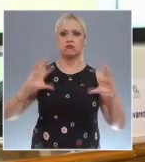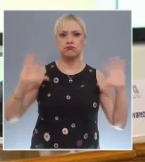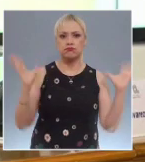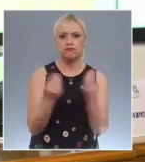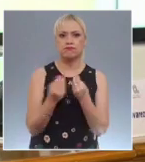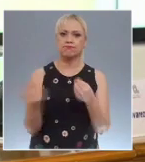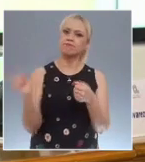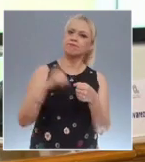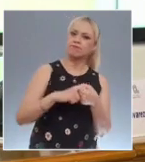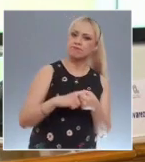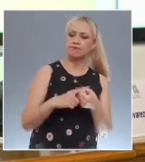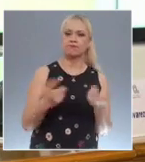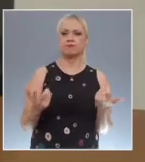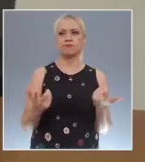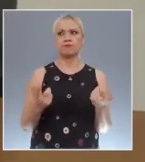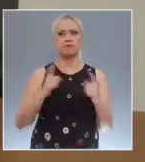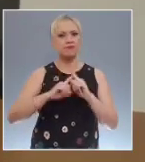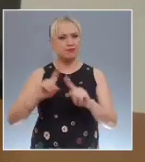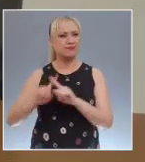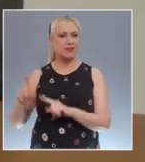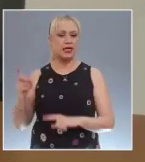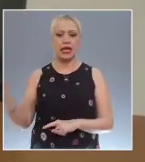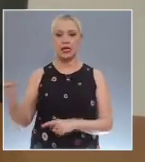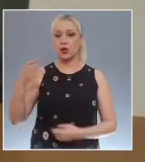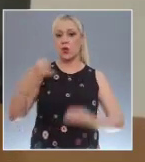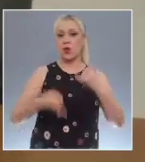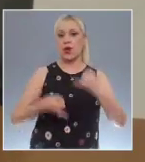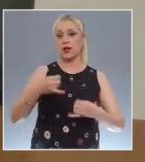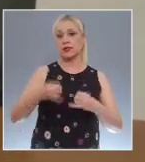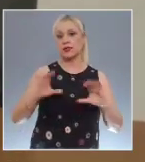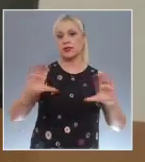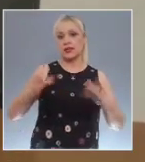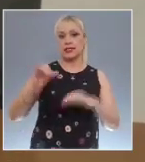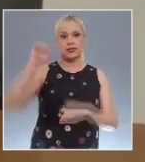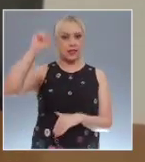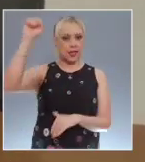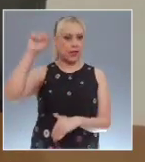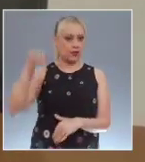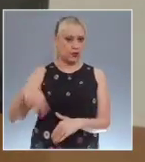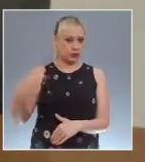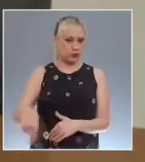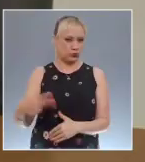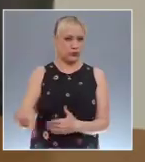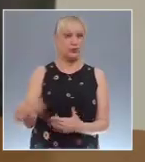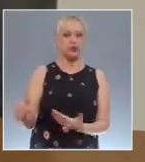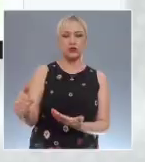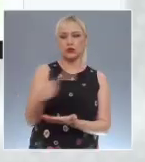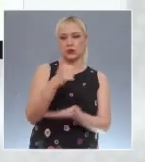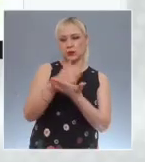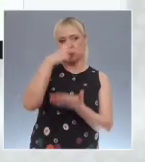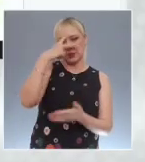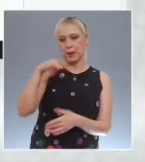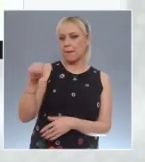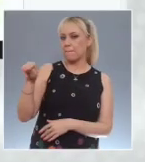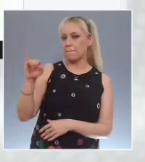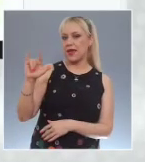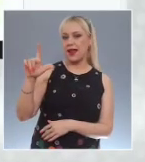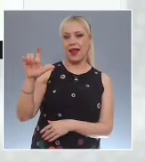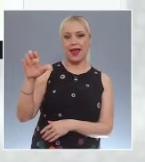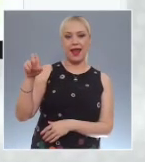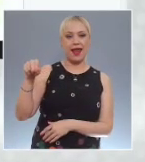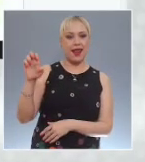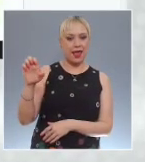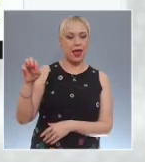Colectivos con residencia en la capital del país, Milene Montero Álvarez, en el marco del